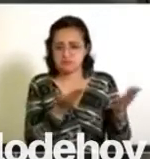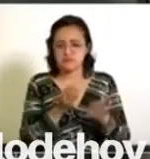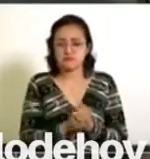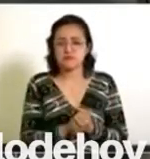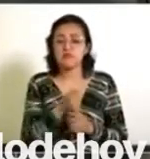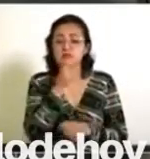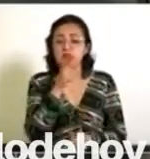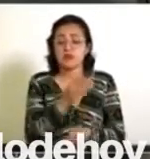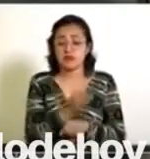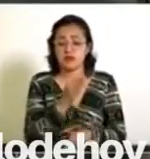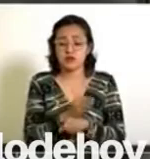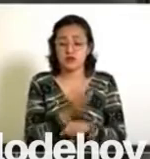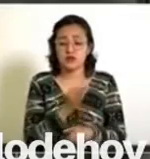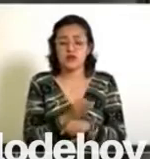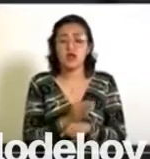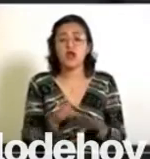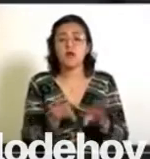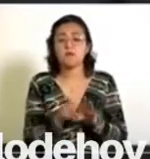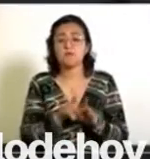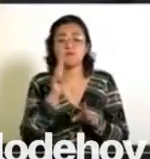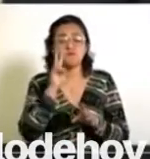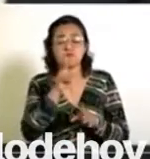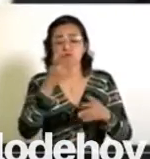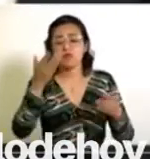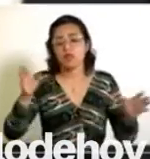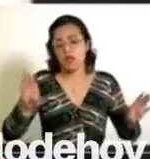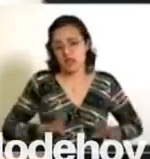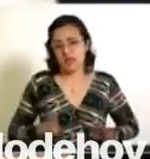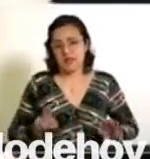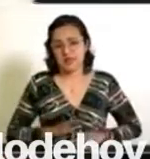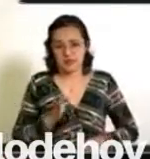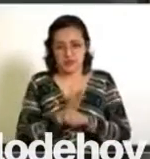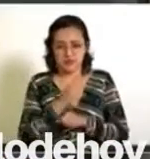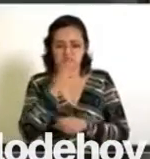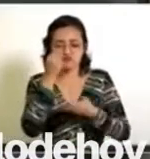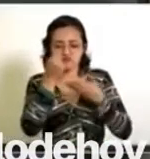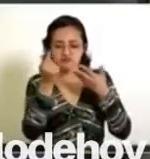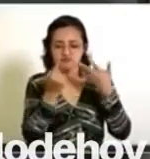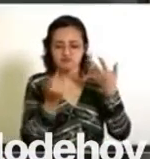notan claramente las características que estoy mencionando.